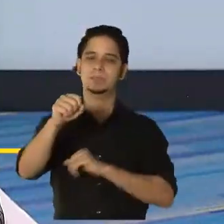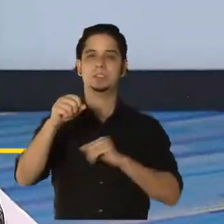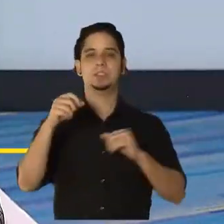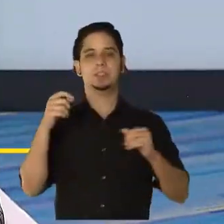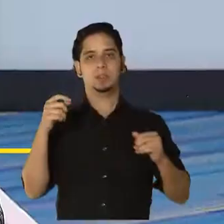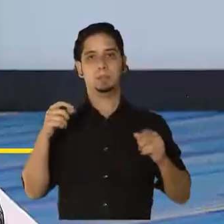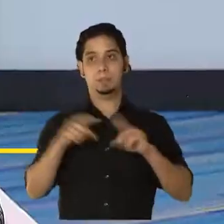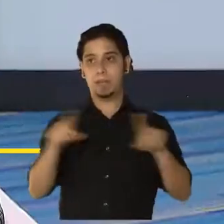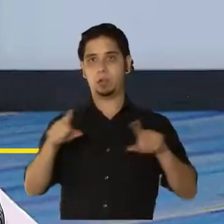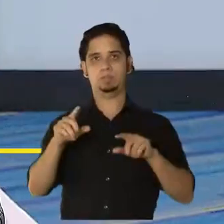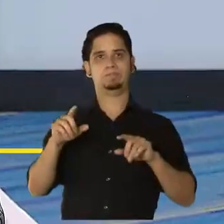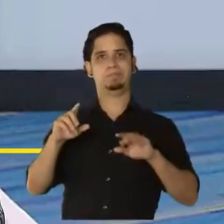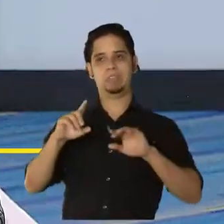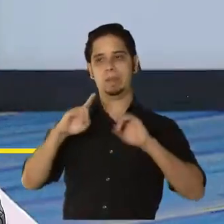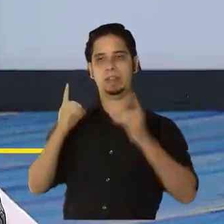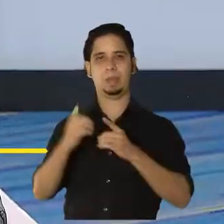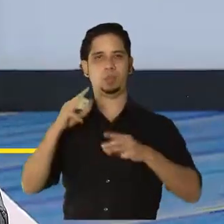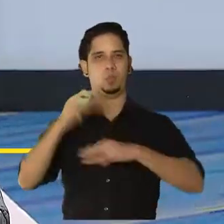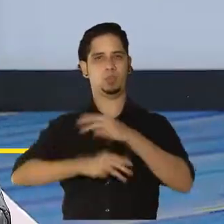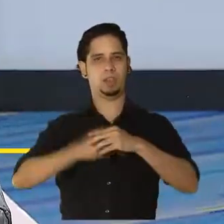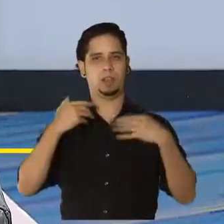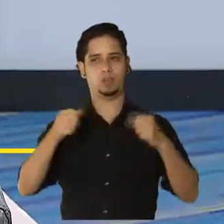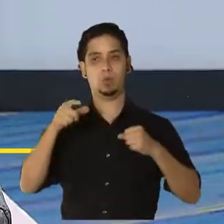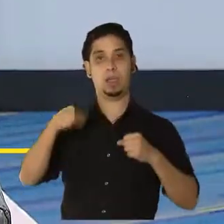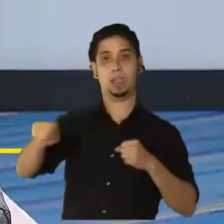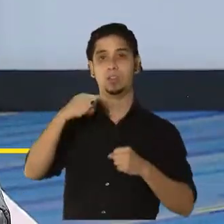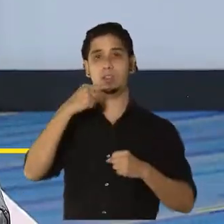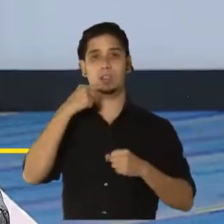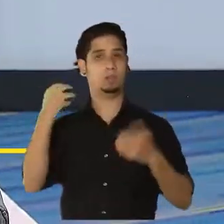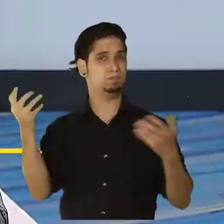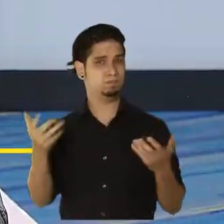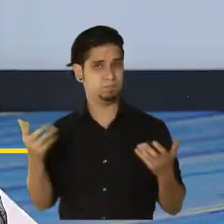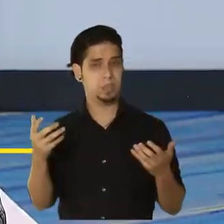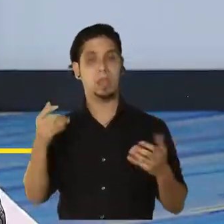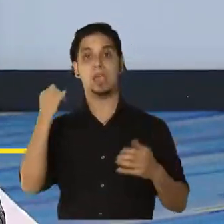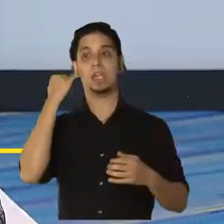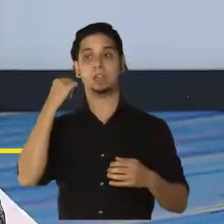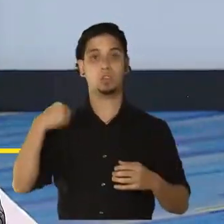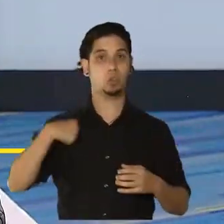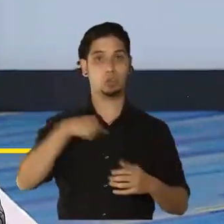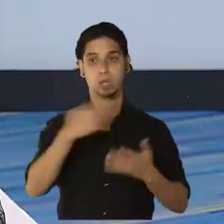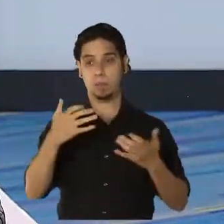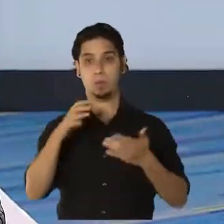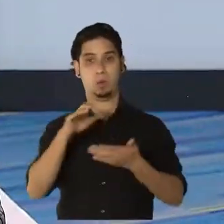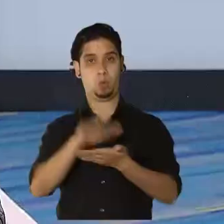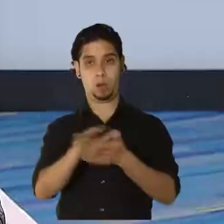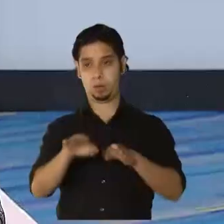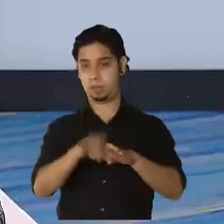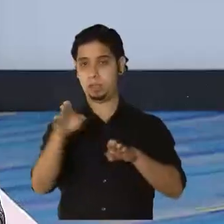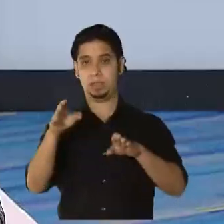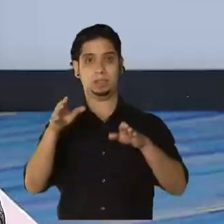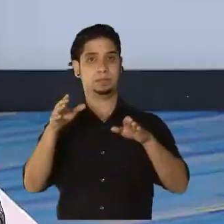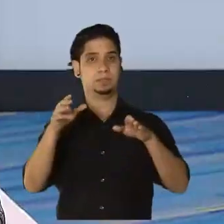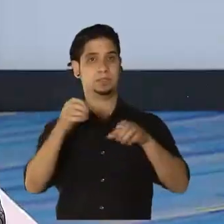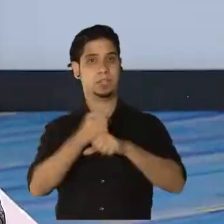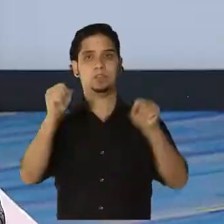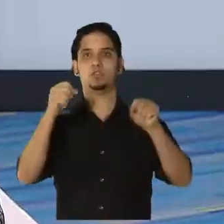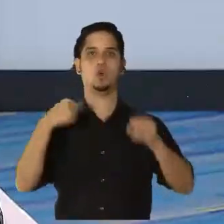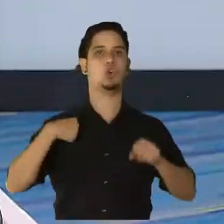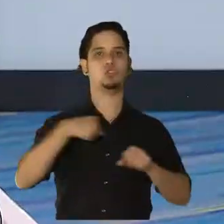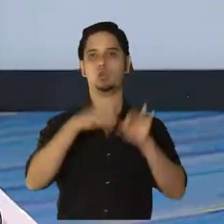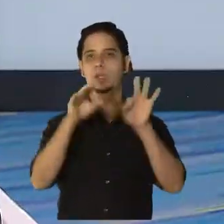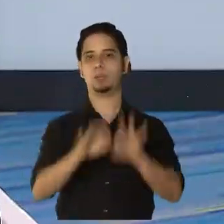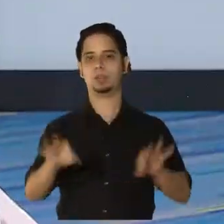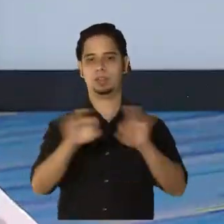Organización Mundial de la Salud, es que para hacer una apertura de las escuelas seguras, pues, tiene que haber un control de la epidemia. Nosotros no